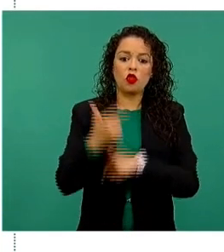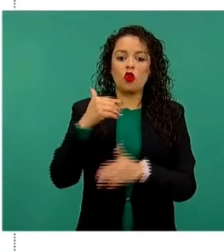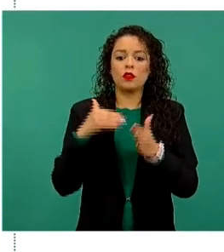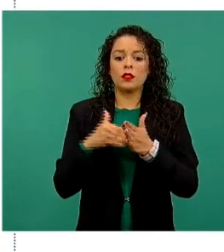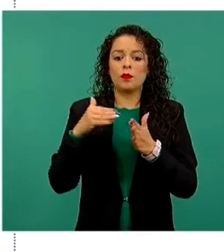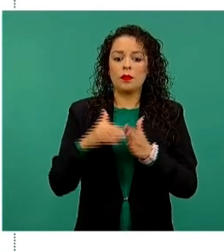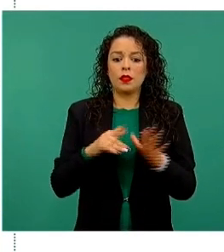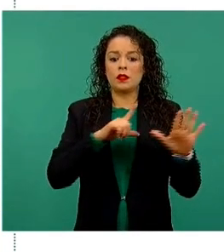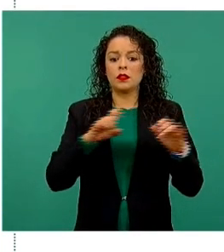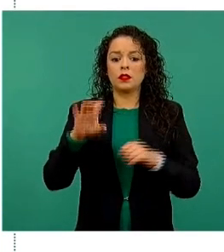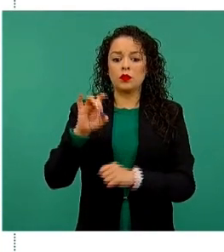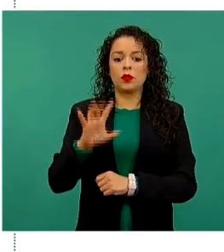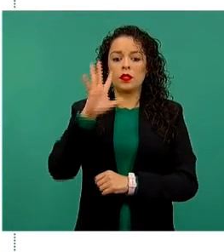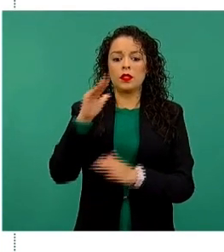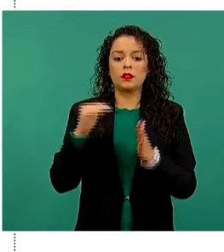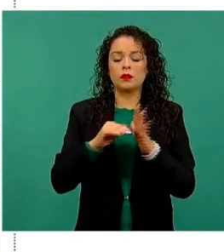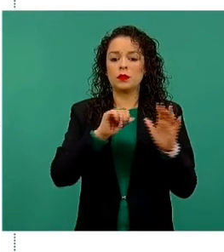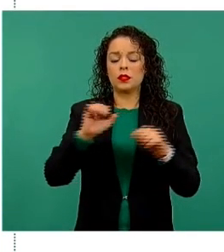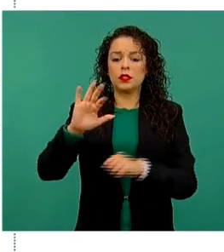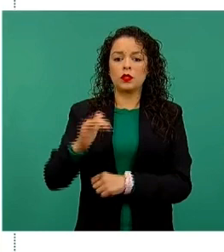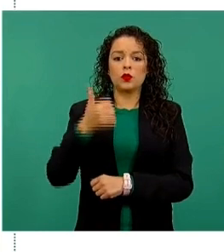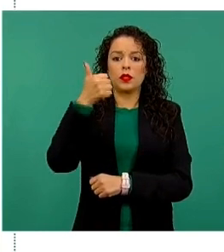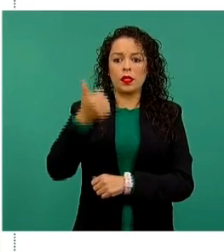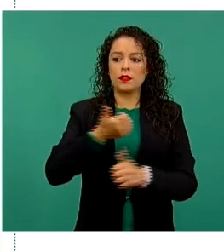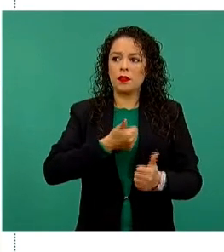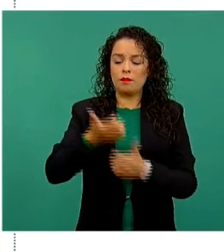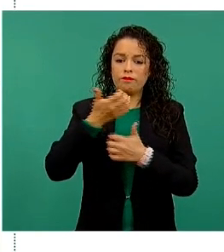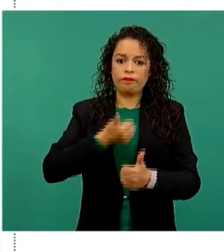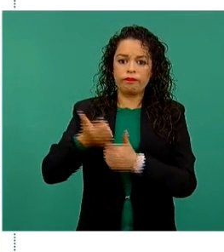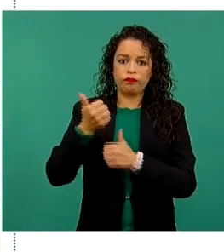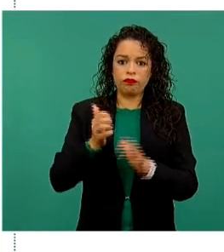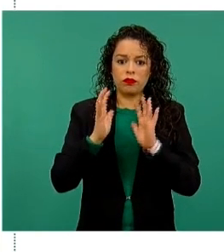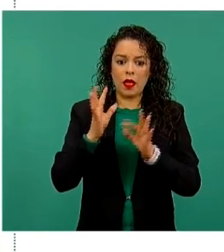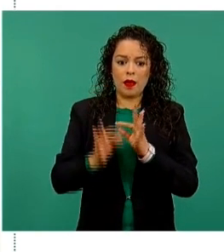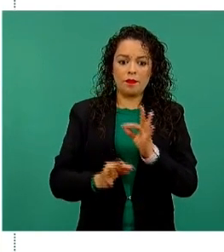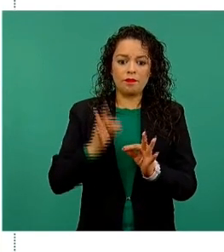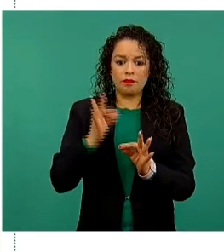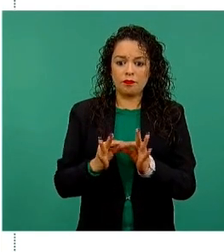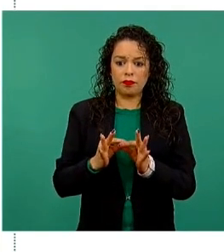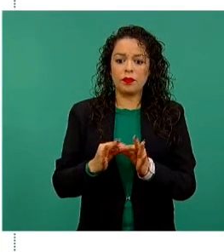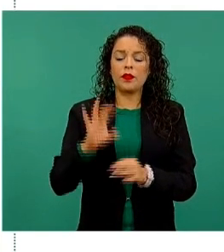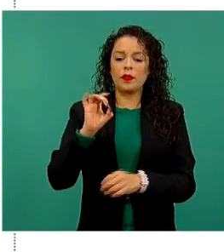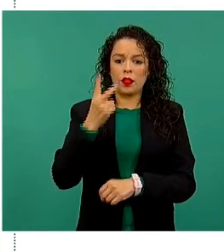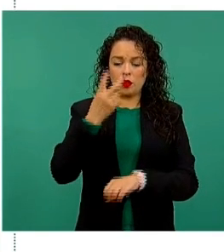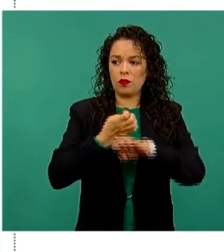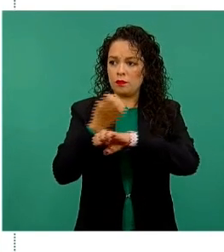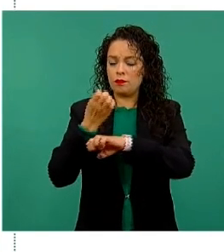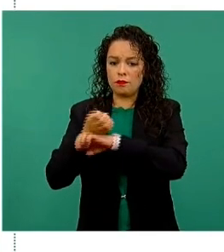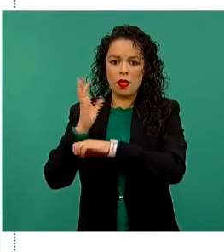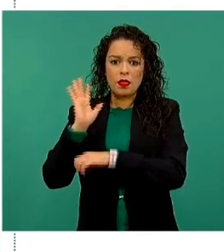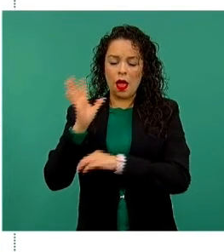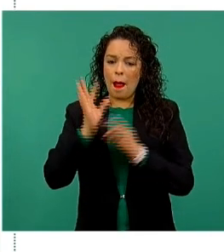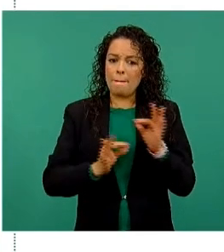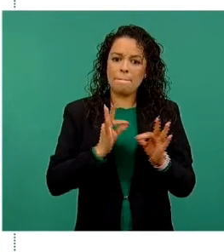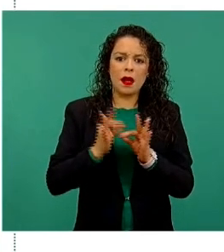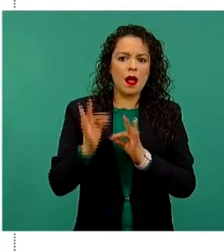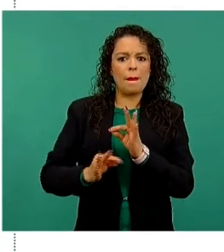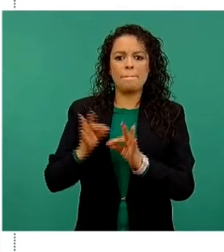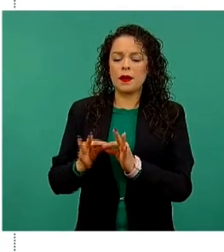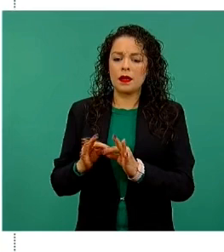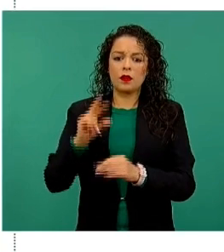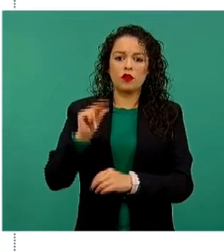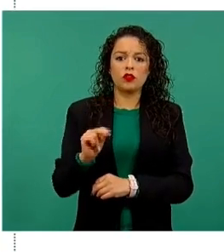745 mil 656 dosis, cubriendo las 32 entidades federativas con